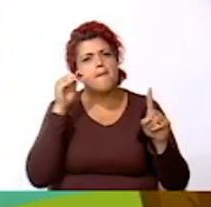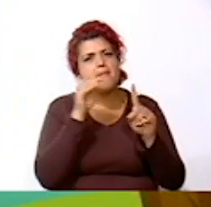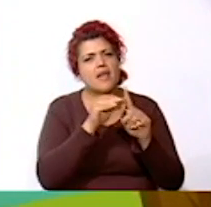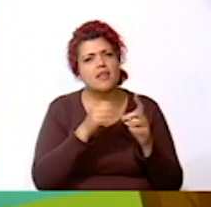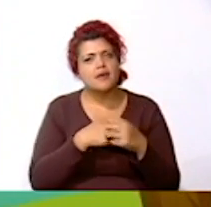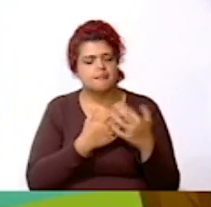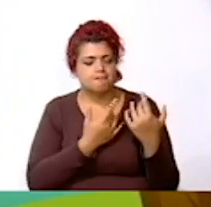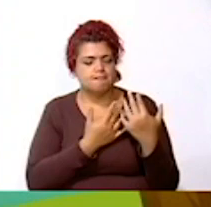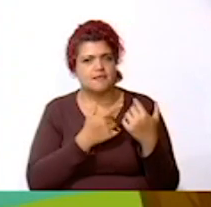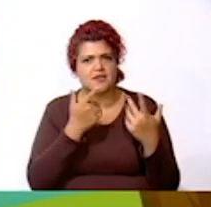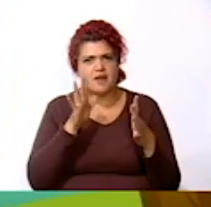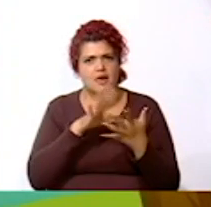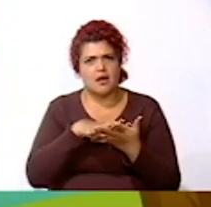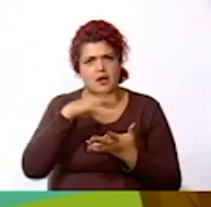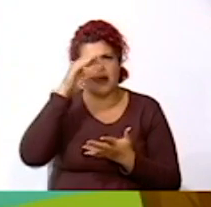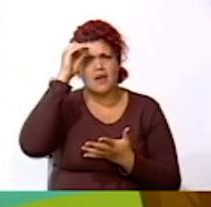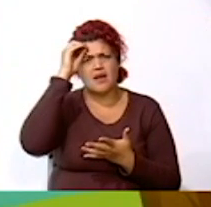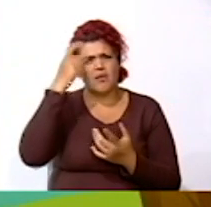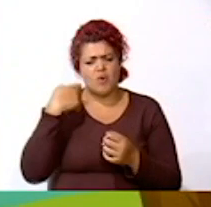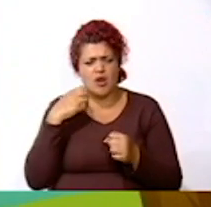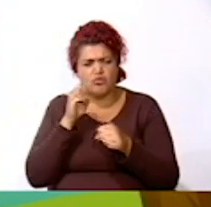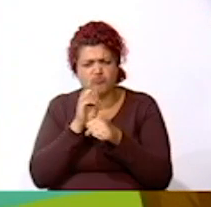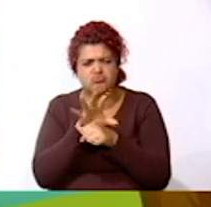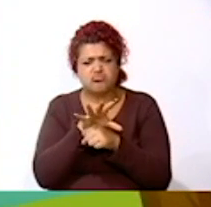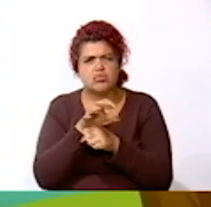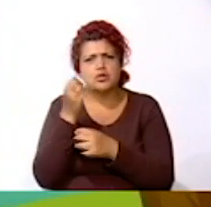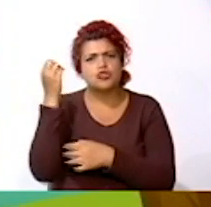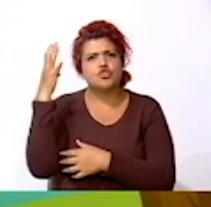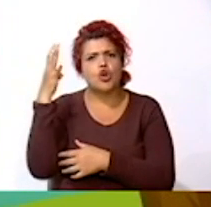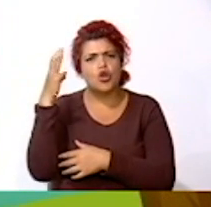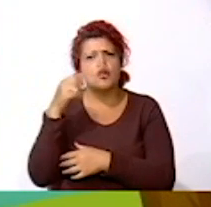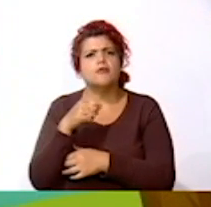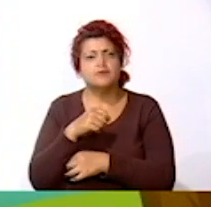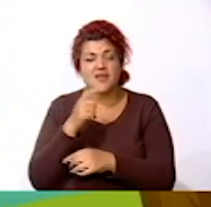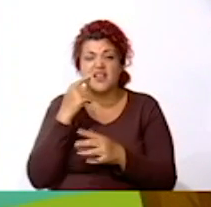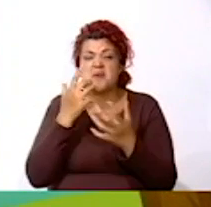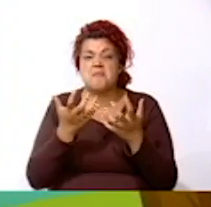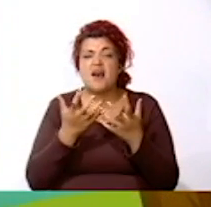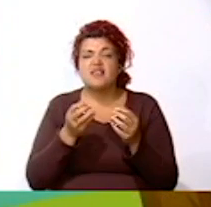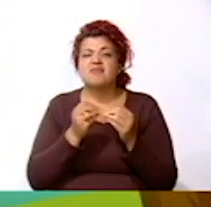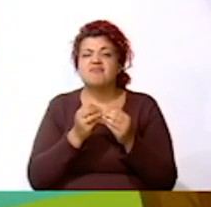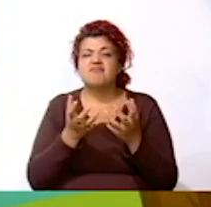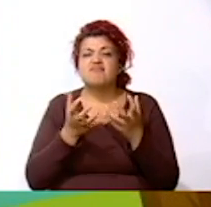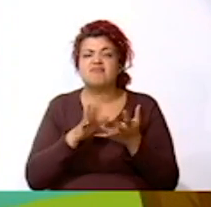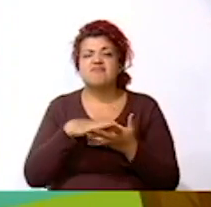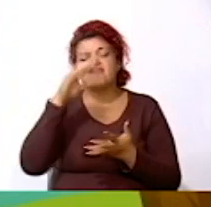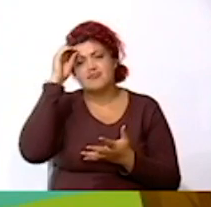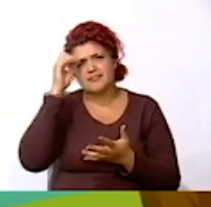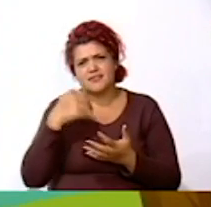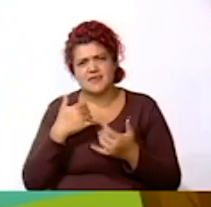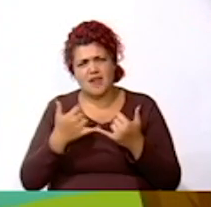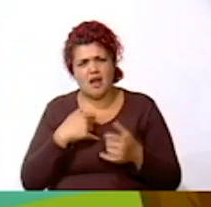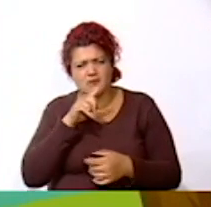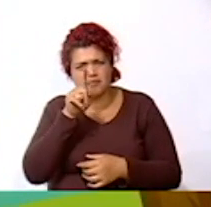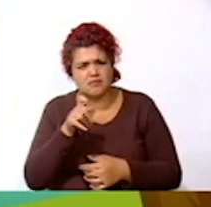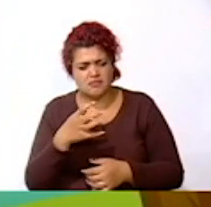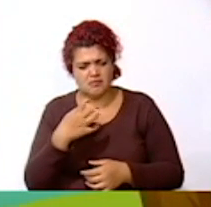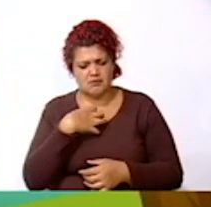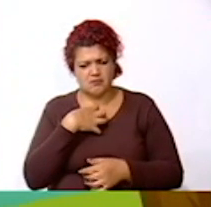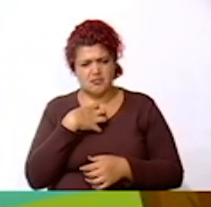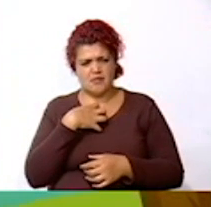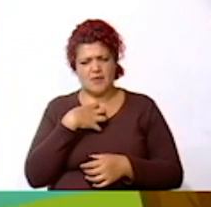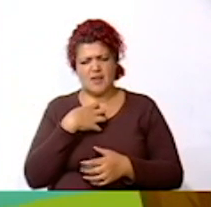Espero que hayan aprendido la influencia del sol ¿Qué más quieren aprender? Y nos vamos a quedar con esta pregunta